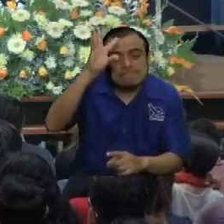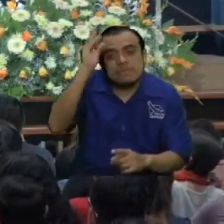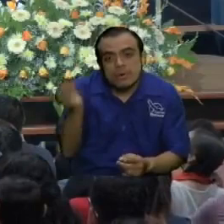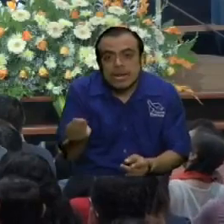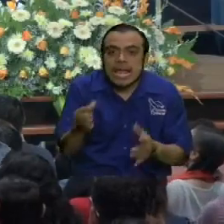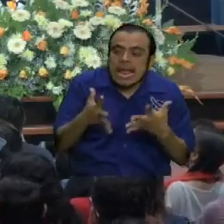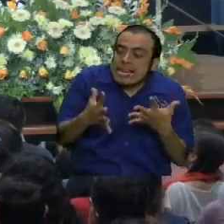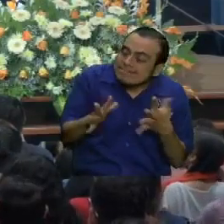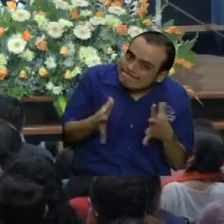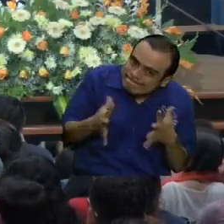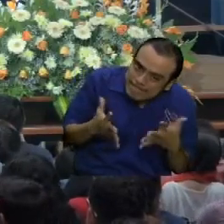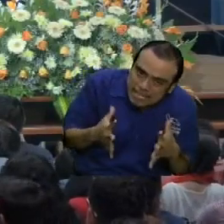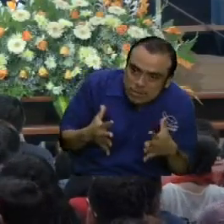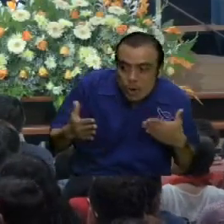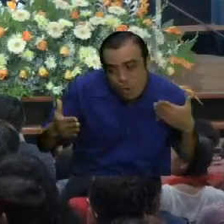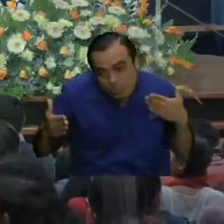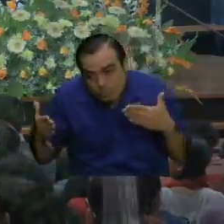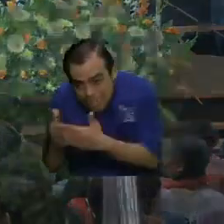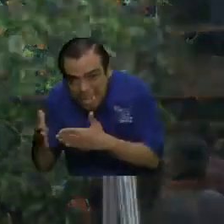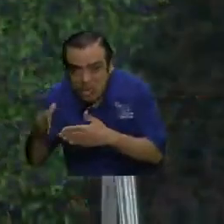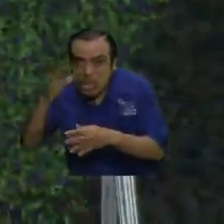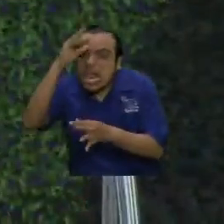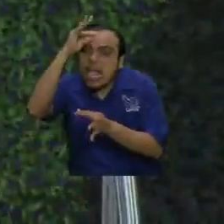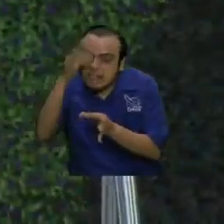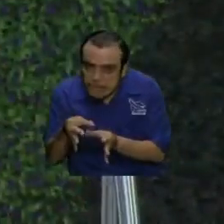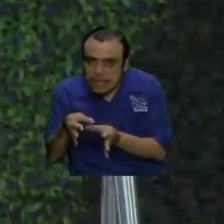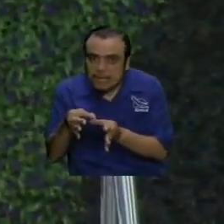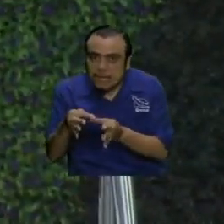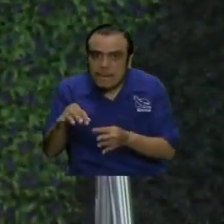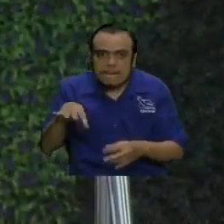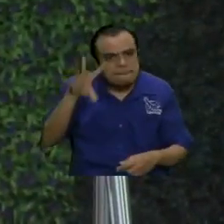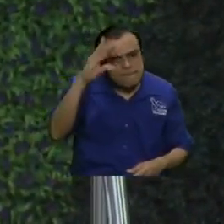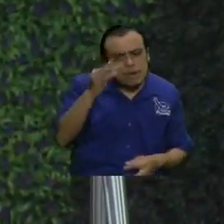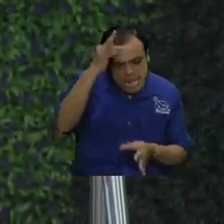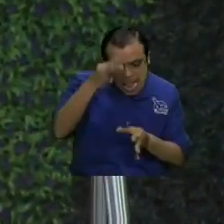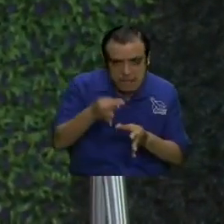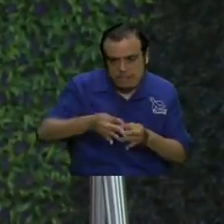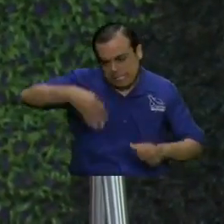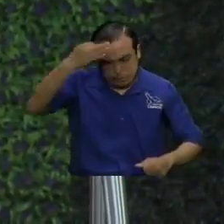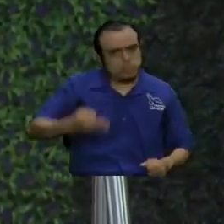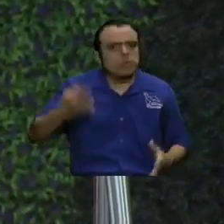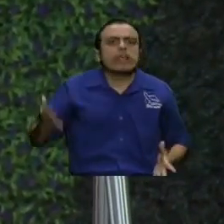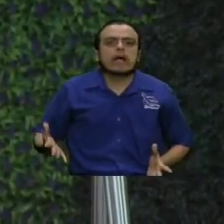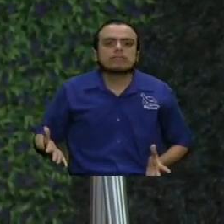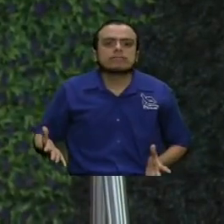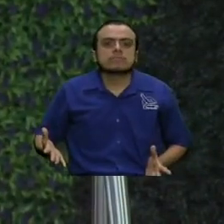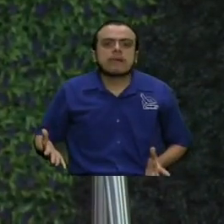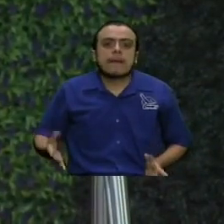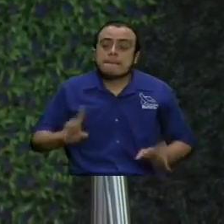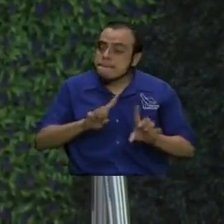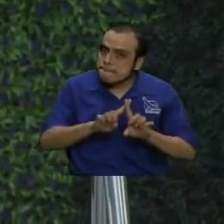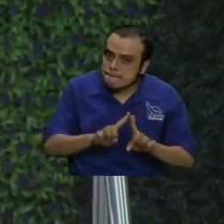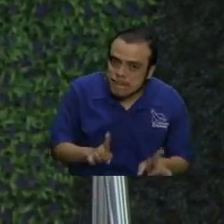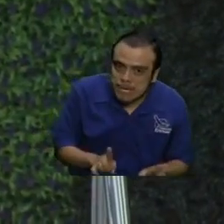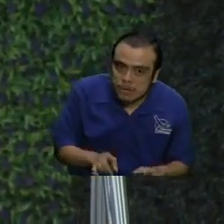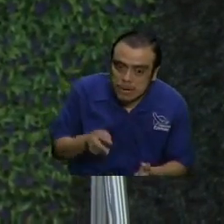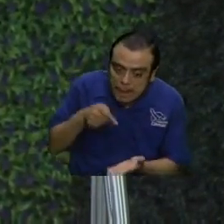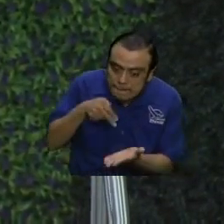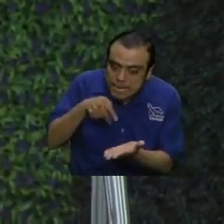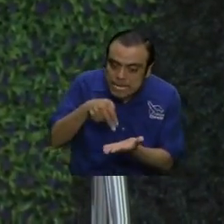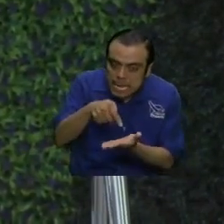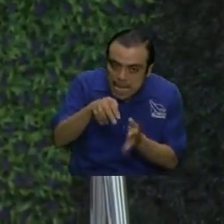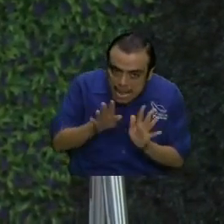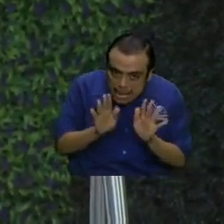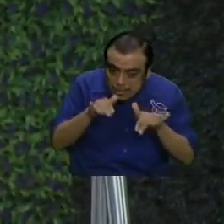antítesis prácticamente de la fe. Porque la es la certeza de lo que se espera y la convicción de lo que no se ve. Él va caminando